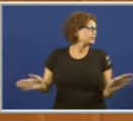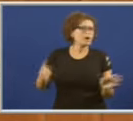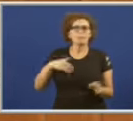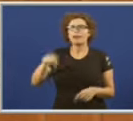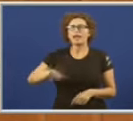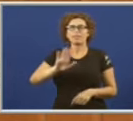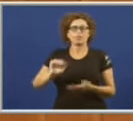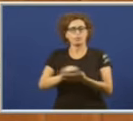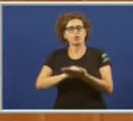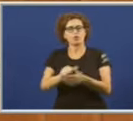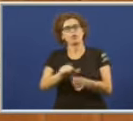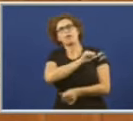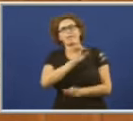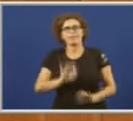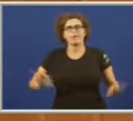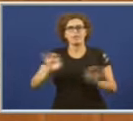acontecido nada